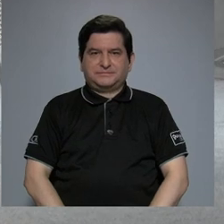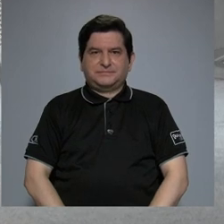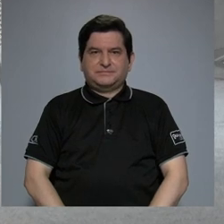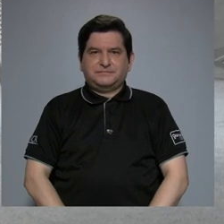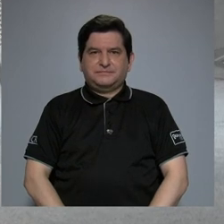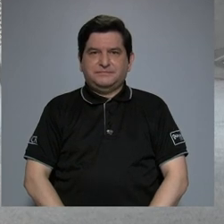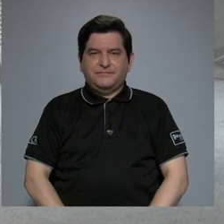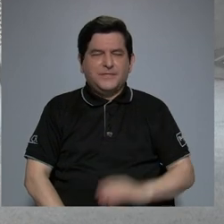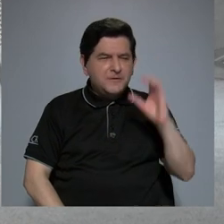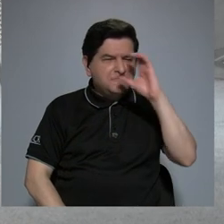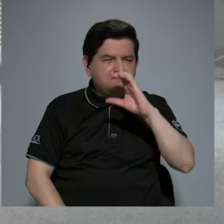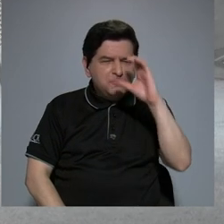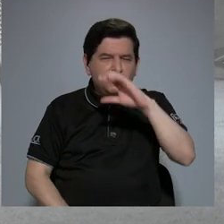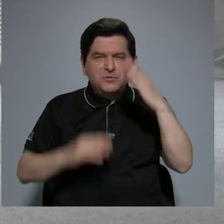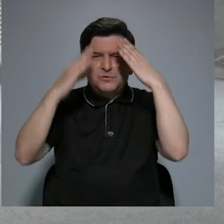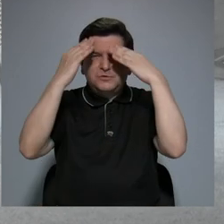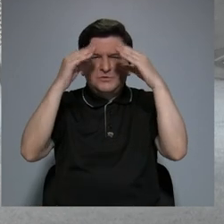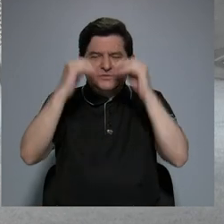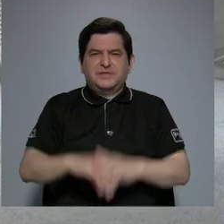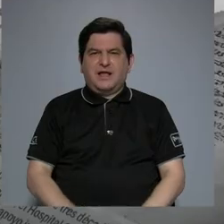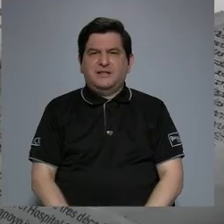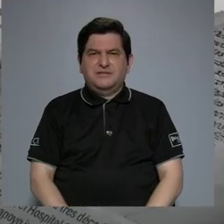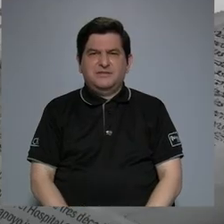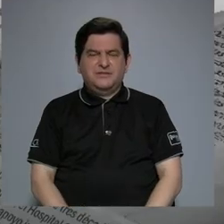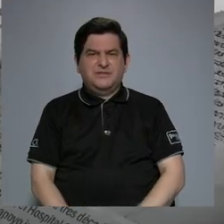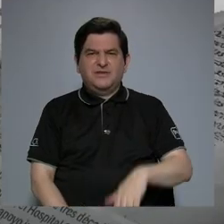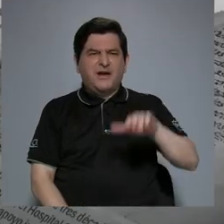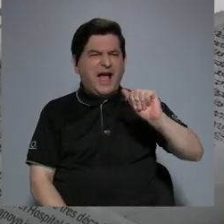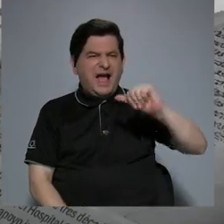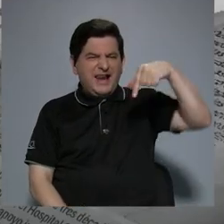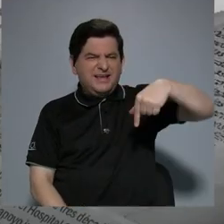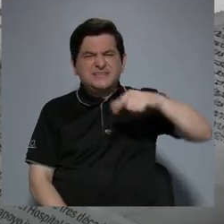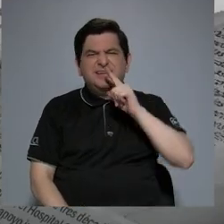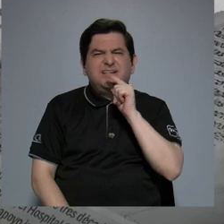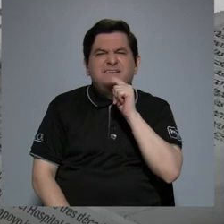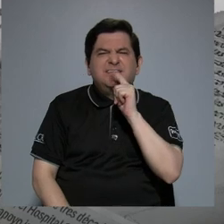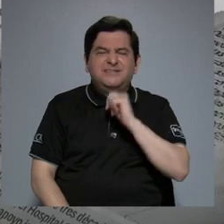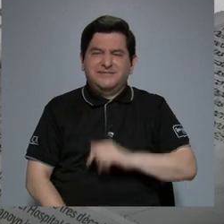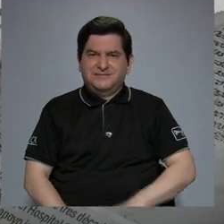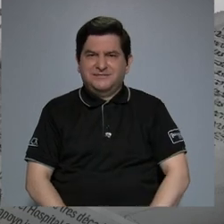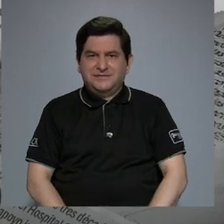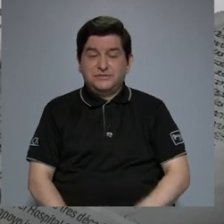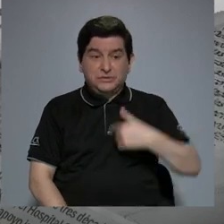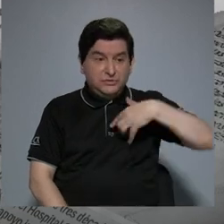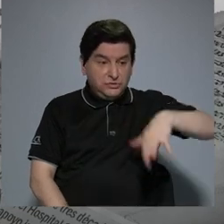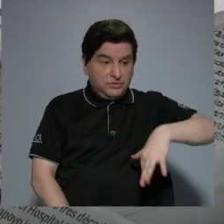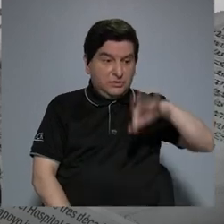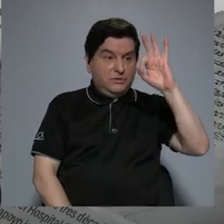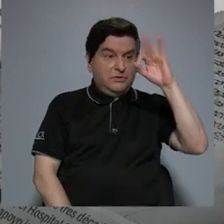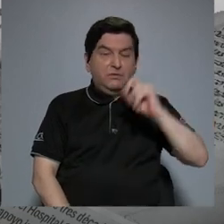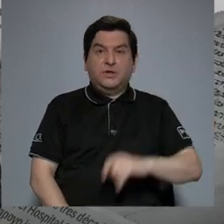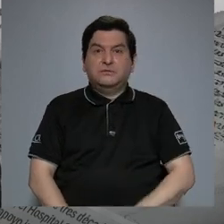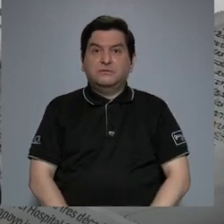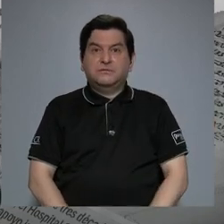Buscando la información sobre quién era Alan Quesada, pues me encuentro con